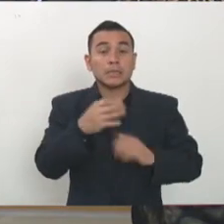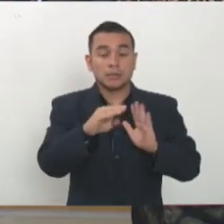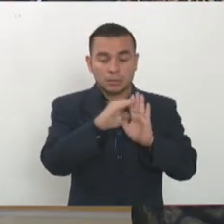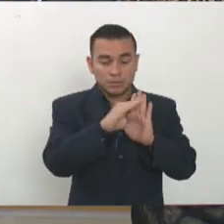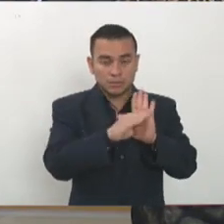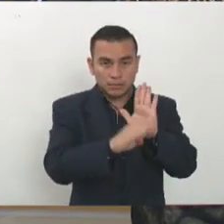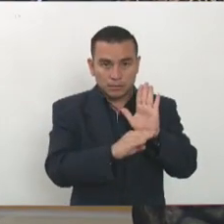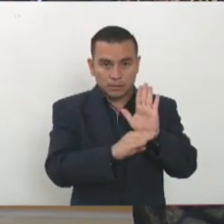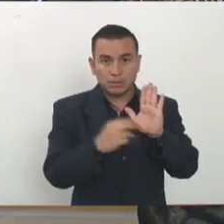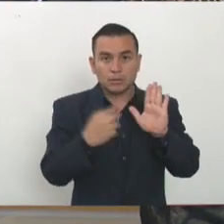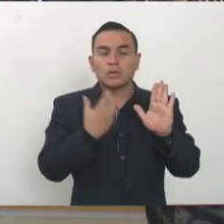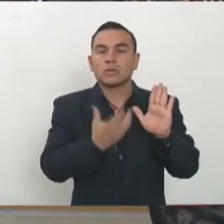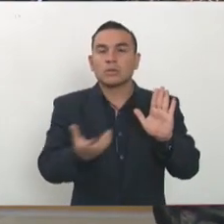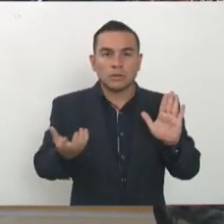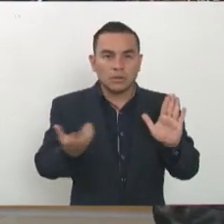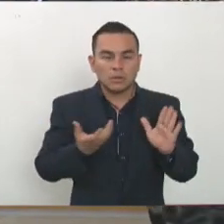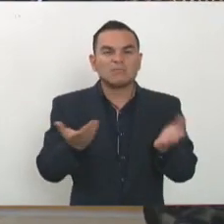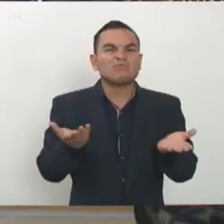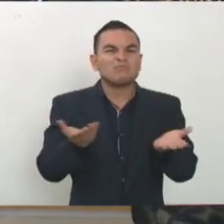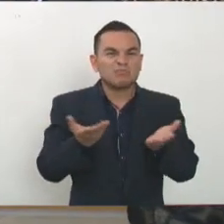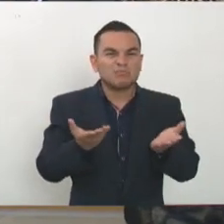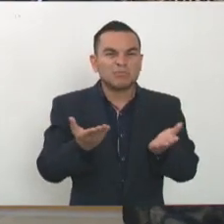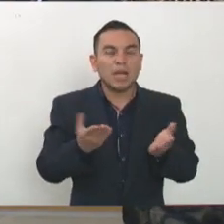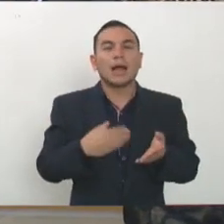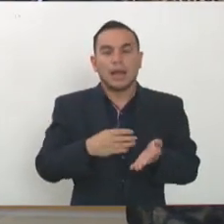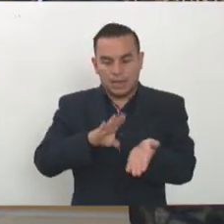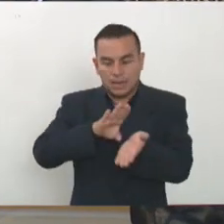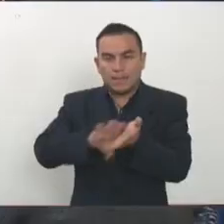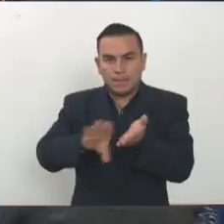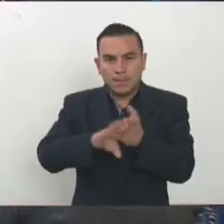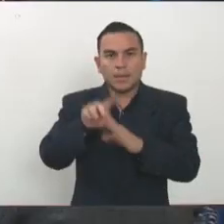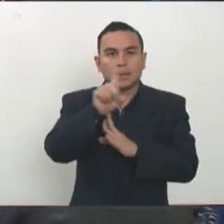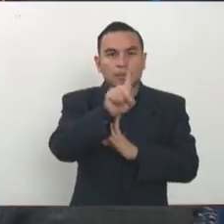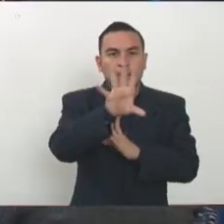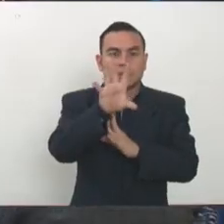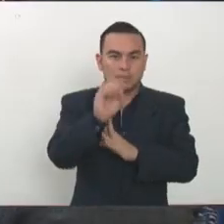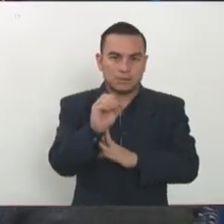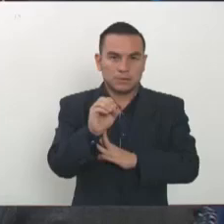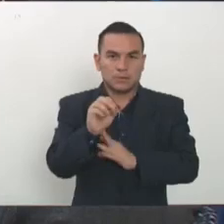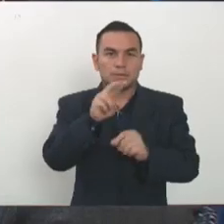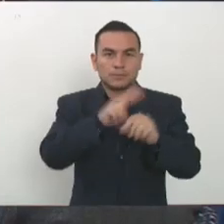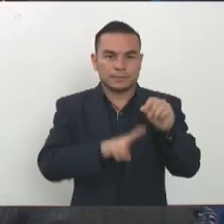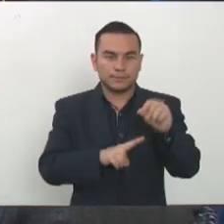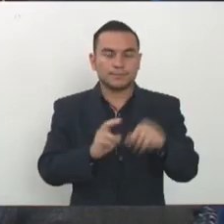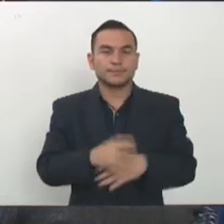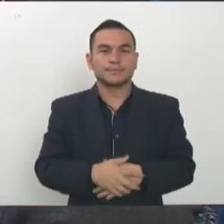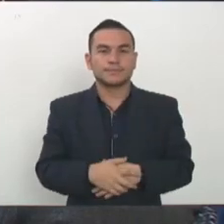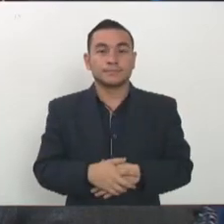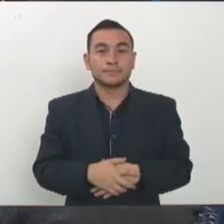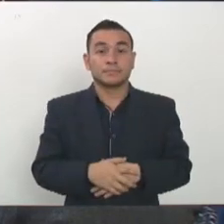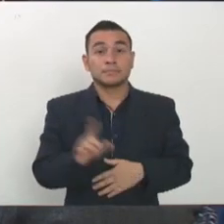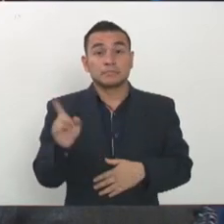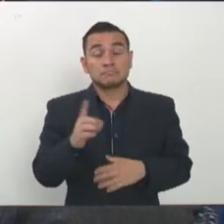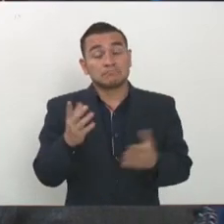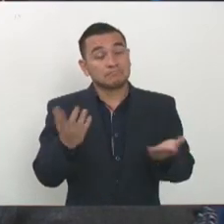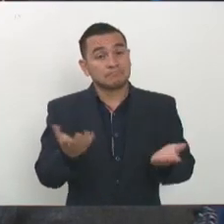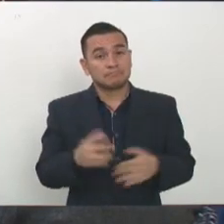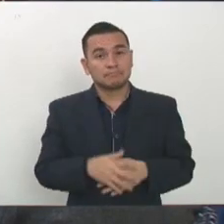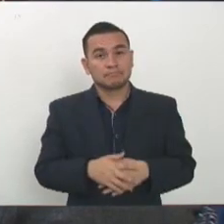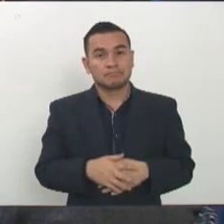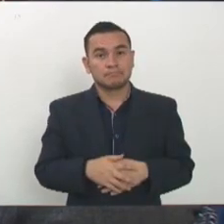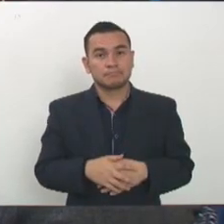Obras Públicas los de CIFCO etcétera que estén directamente involucrados pasen los listados los que no pues